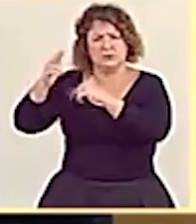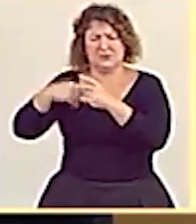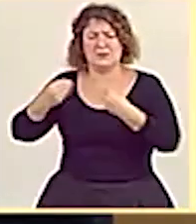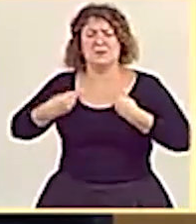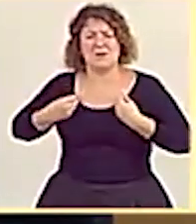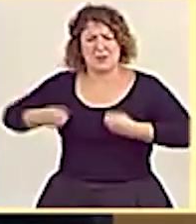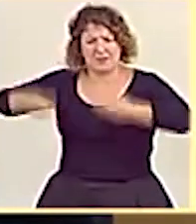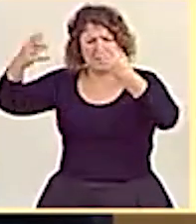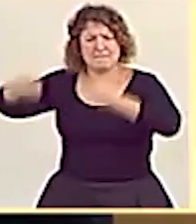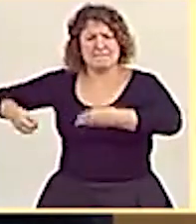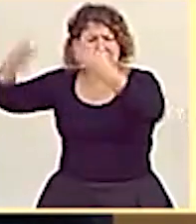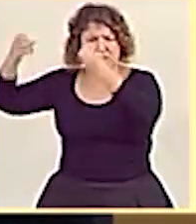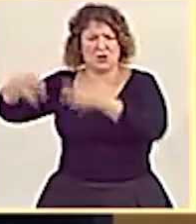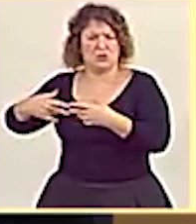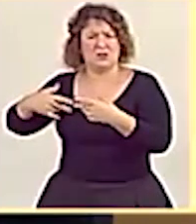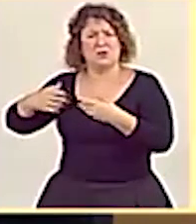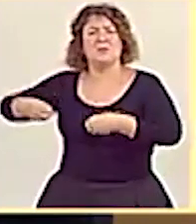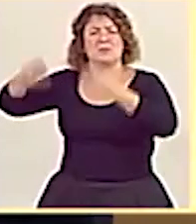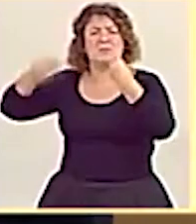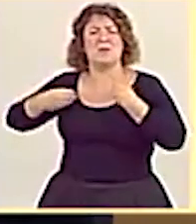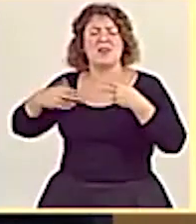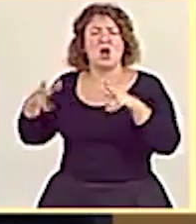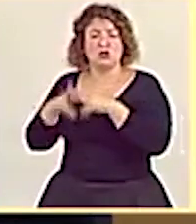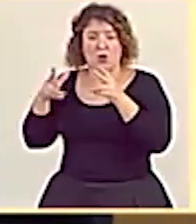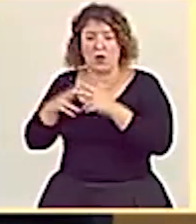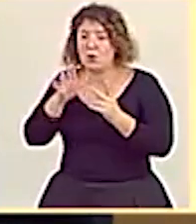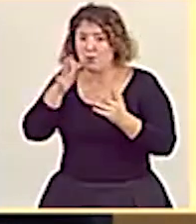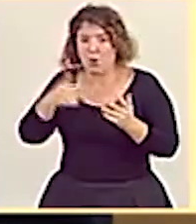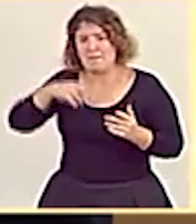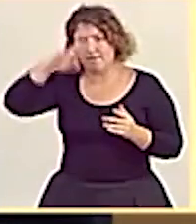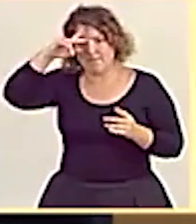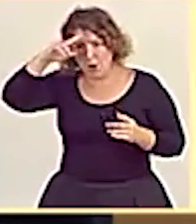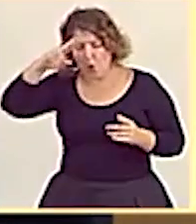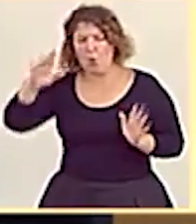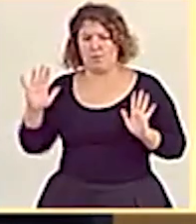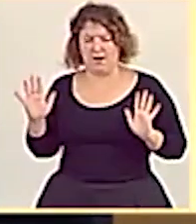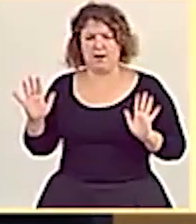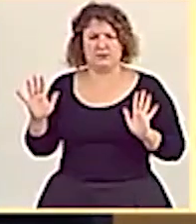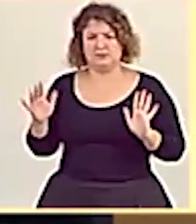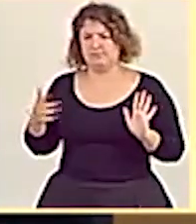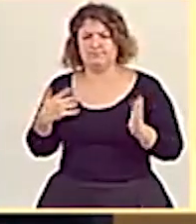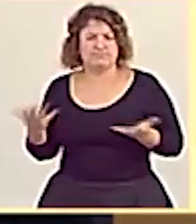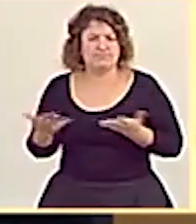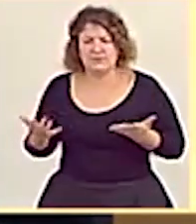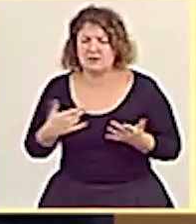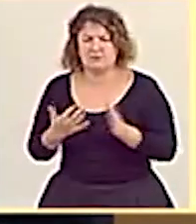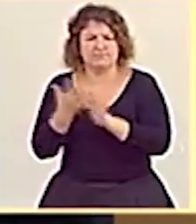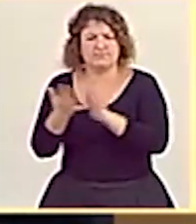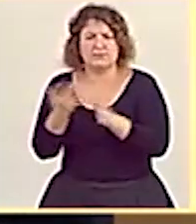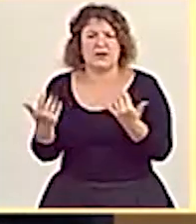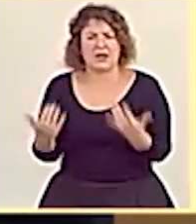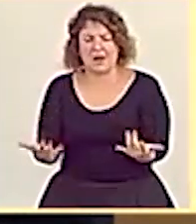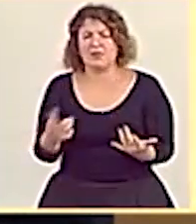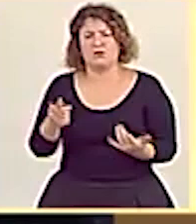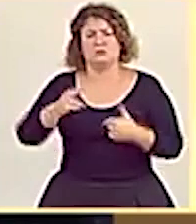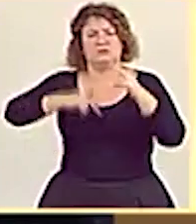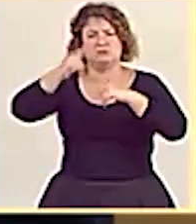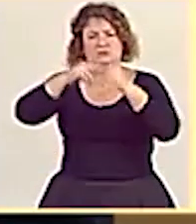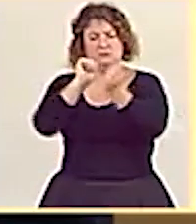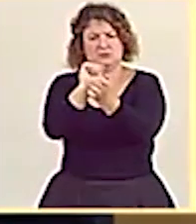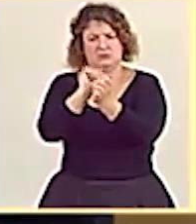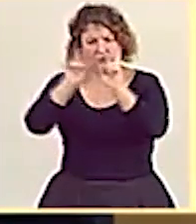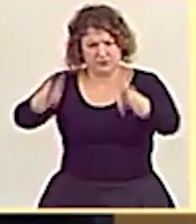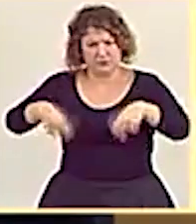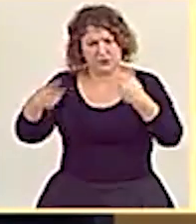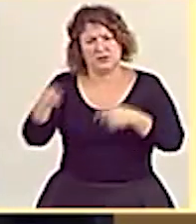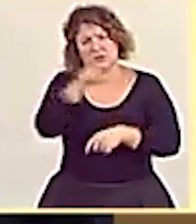viviendas y en viviendas con una finalidad social. Por eso nos ocupa y nos preocupa todavía más dar celeridad a las obras del Centro Penitenciario